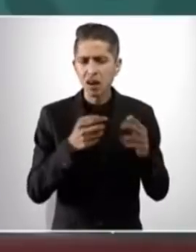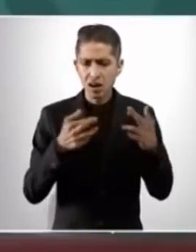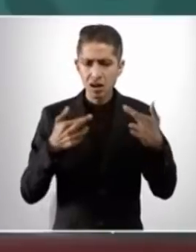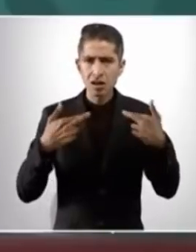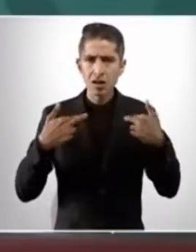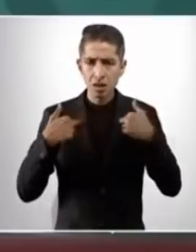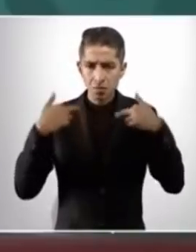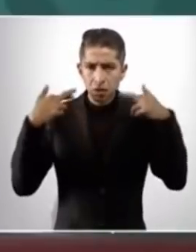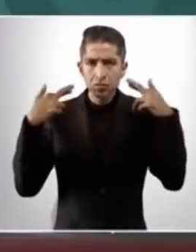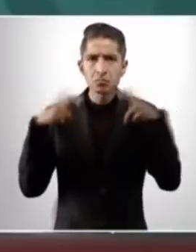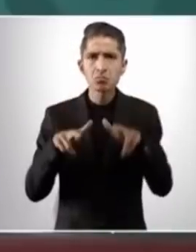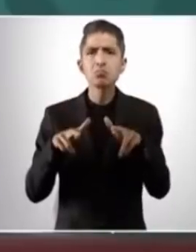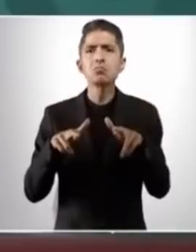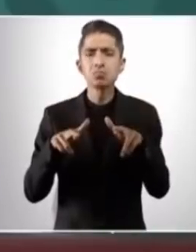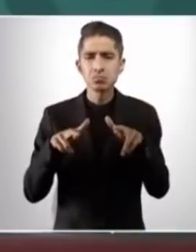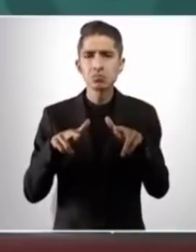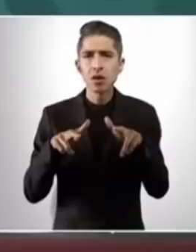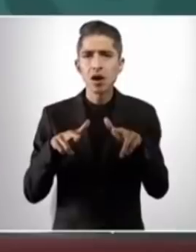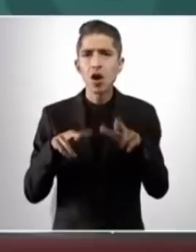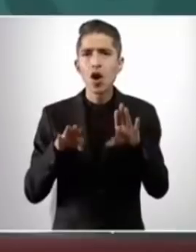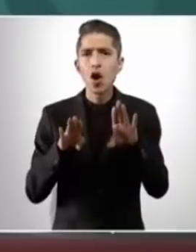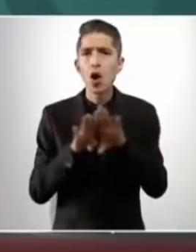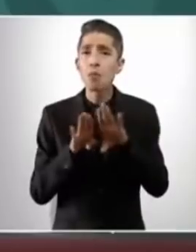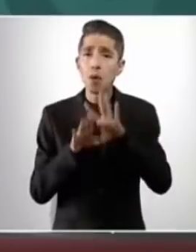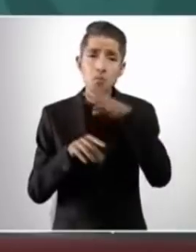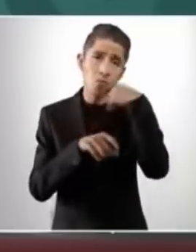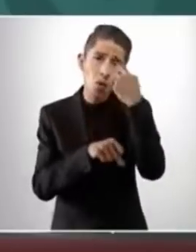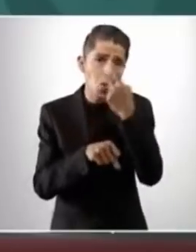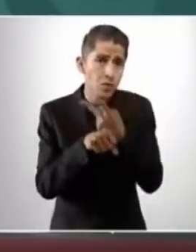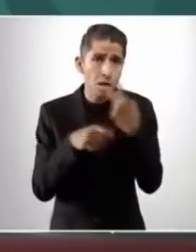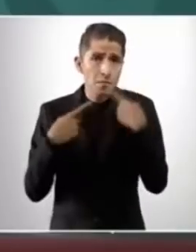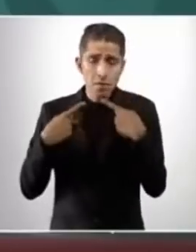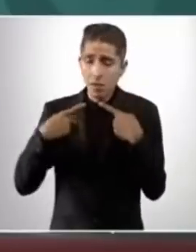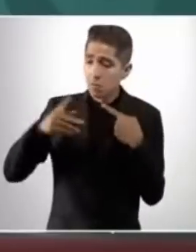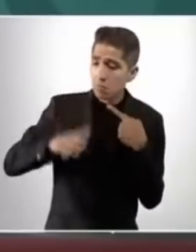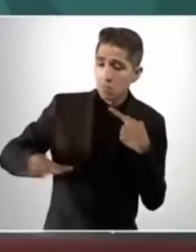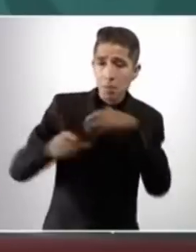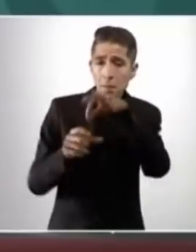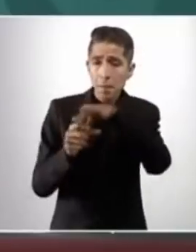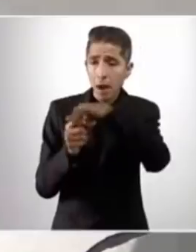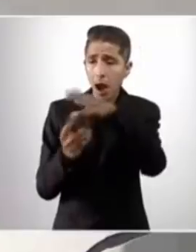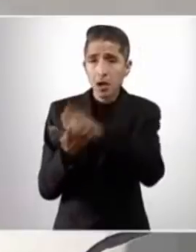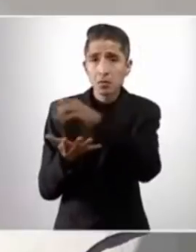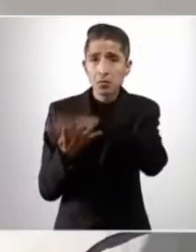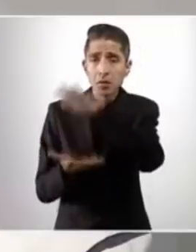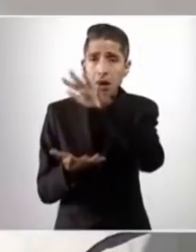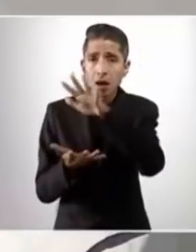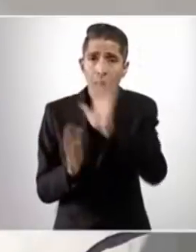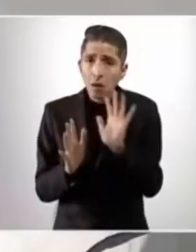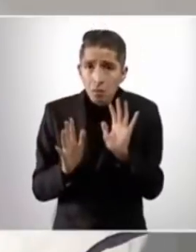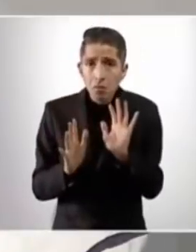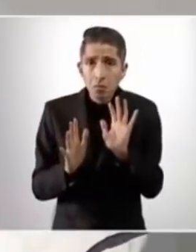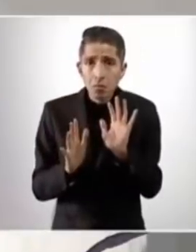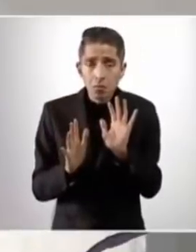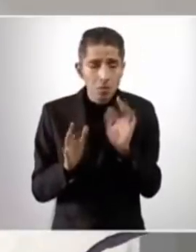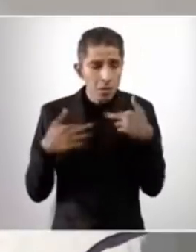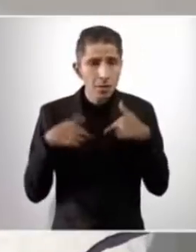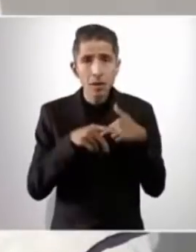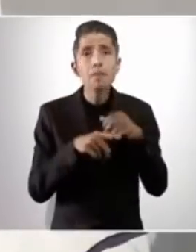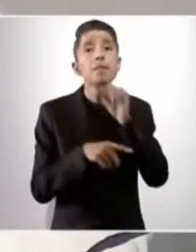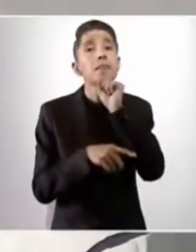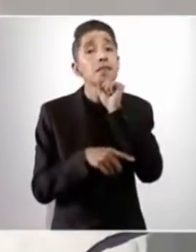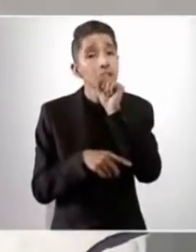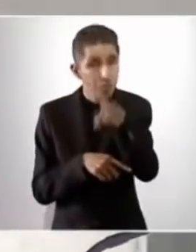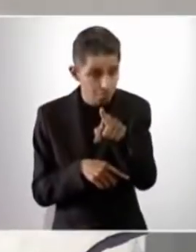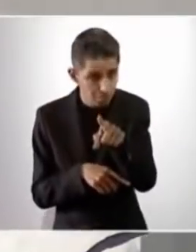fue la voluntad del pueblo a los michoacanos, pero también va a